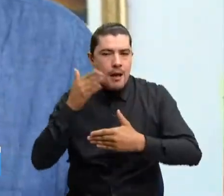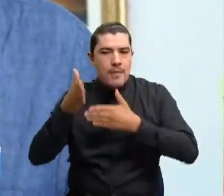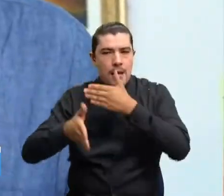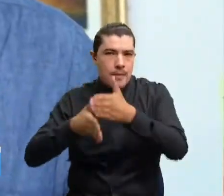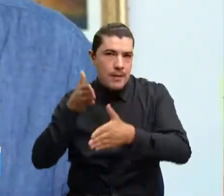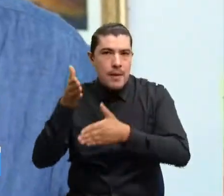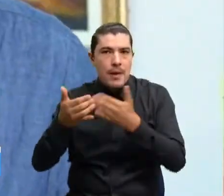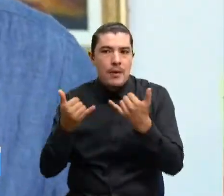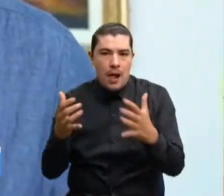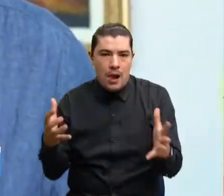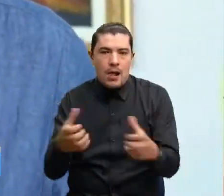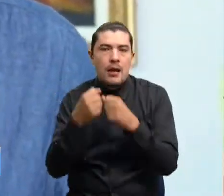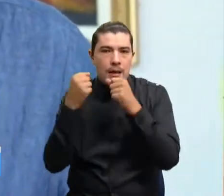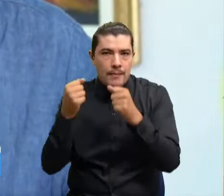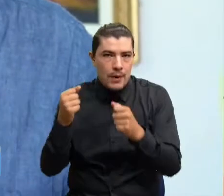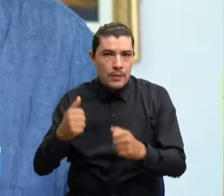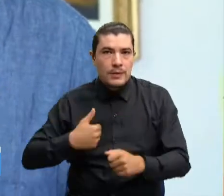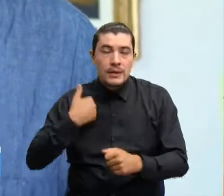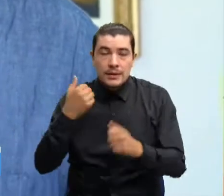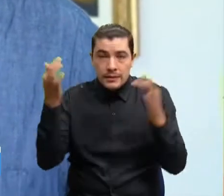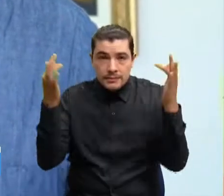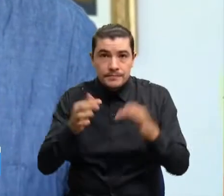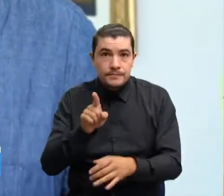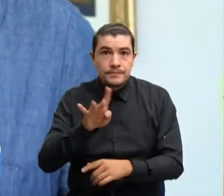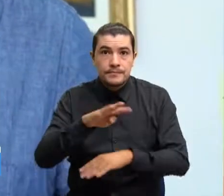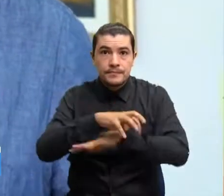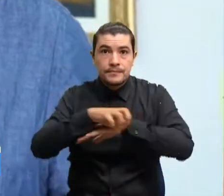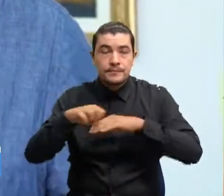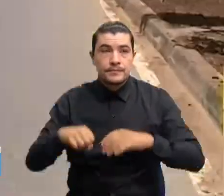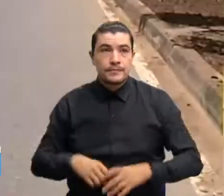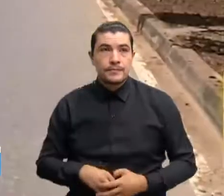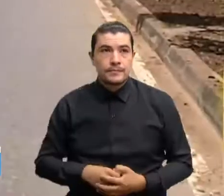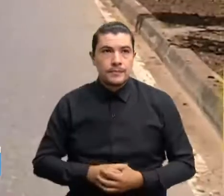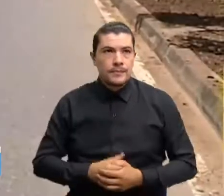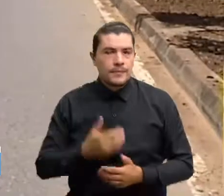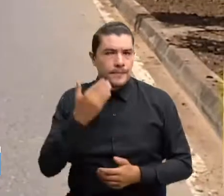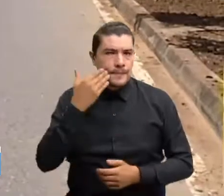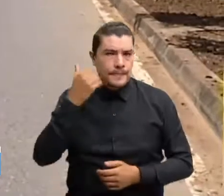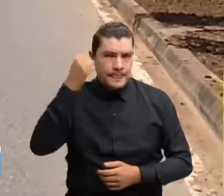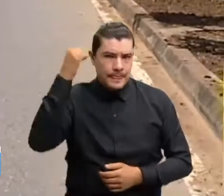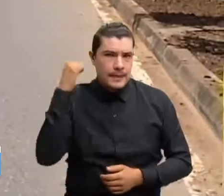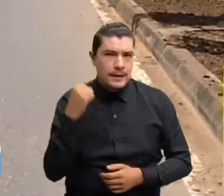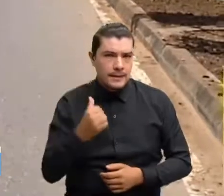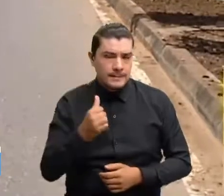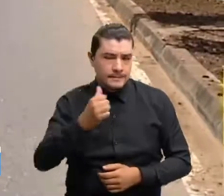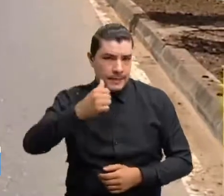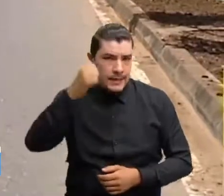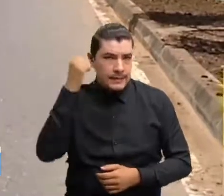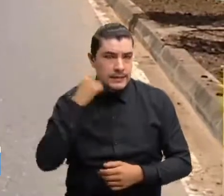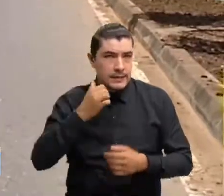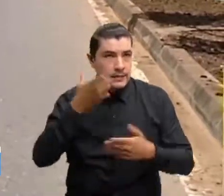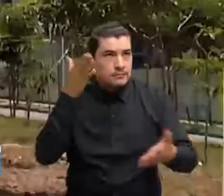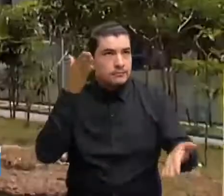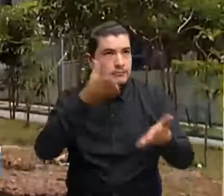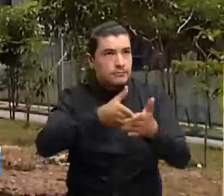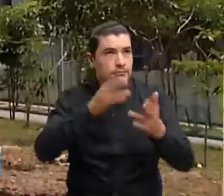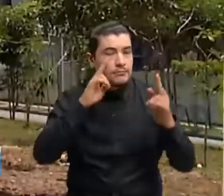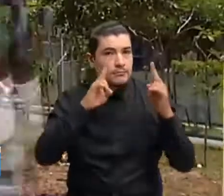ha comentado los directivos del área metropolitana que en el día de ayer colocaron las respectivas denuncias